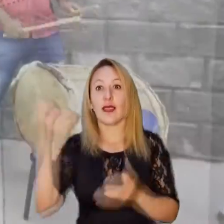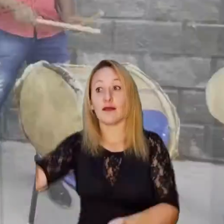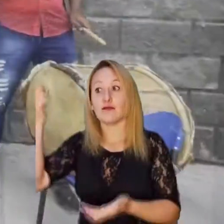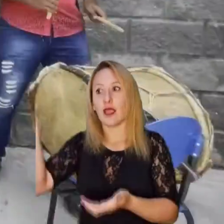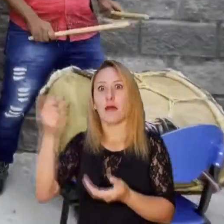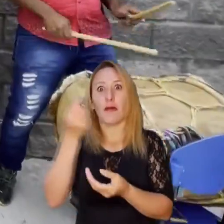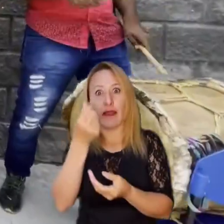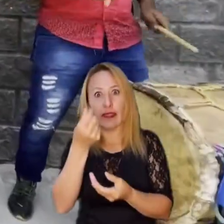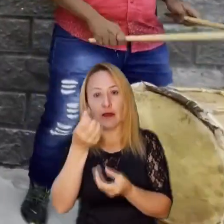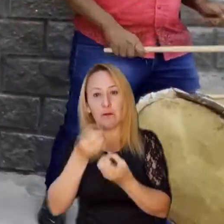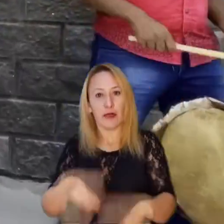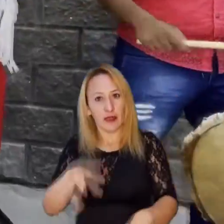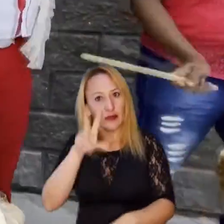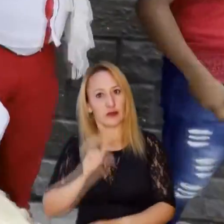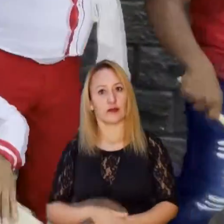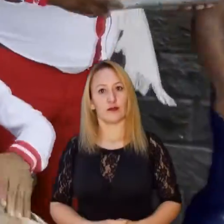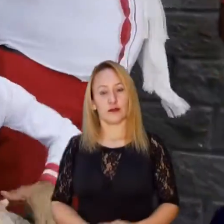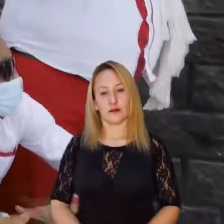se nos pierda.